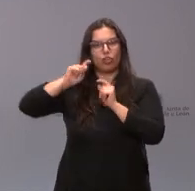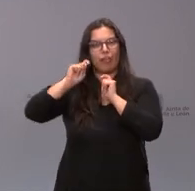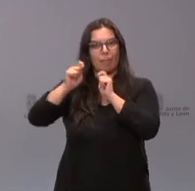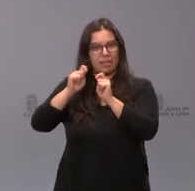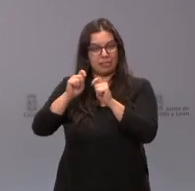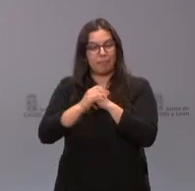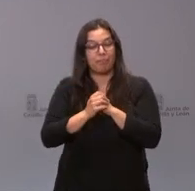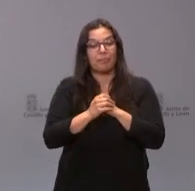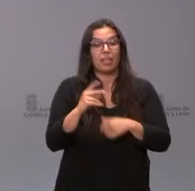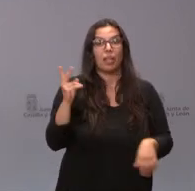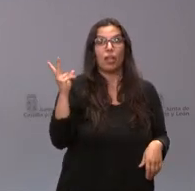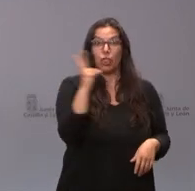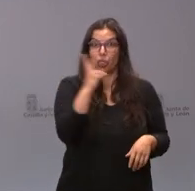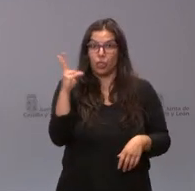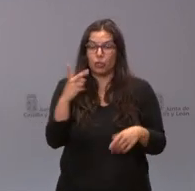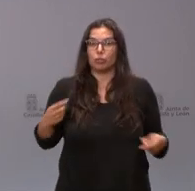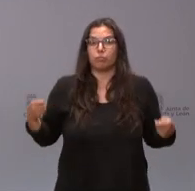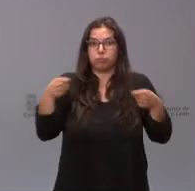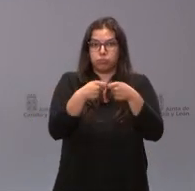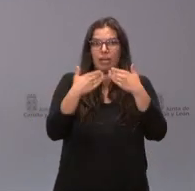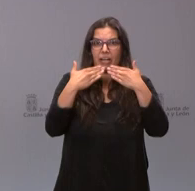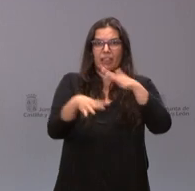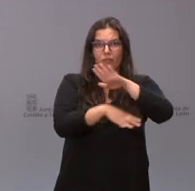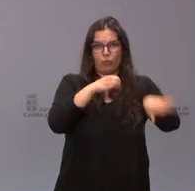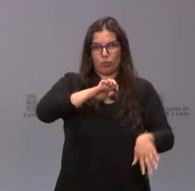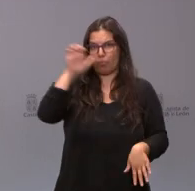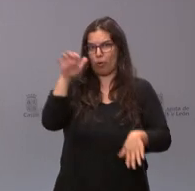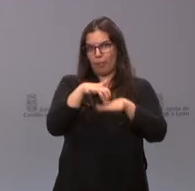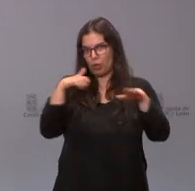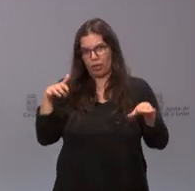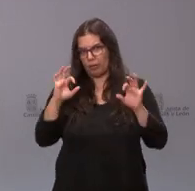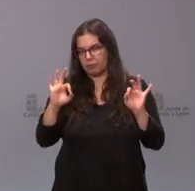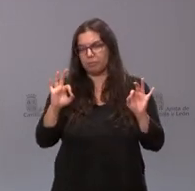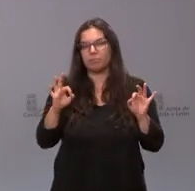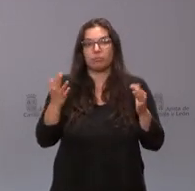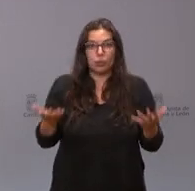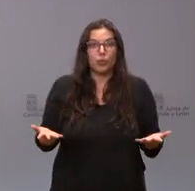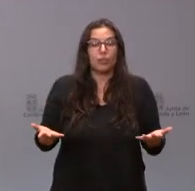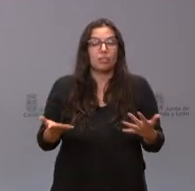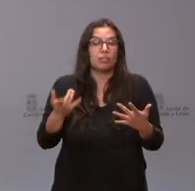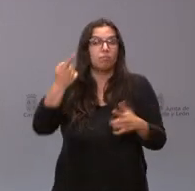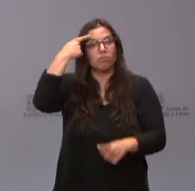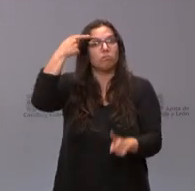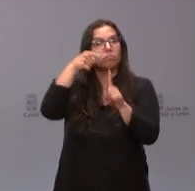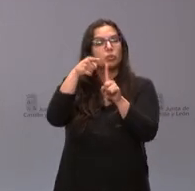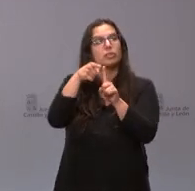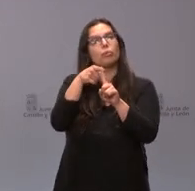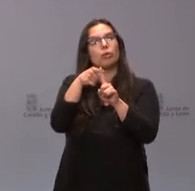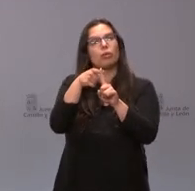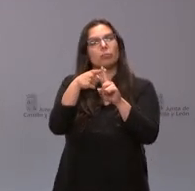actuaciones han sido cofinanciadas con fondos europeos en su mayor parte, por lo tanto, es esta la idea, de seguir